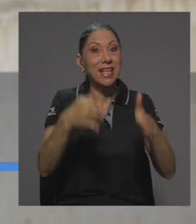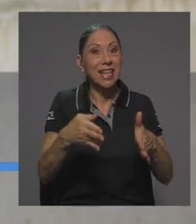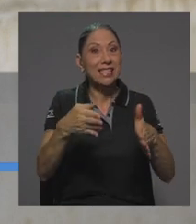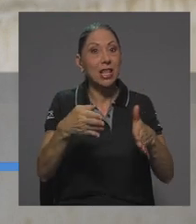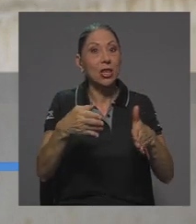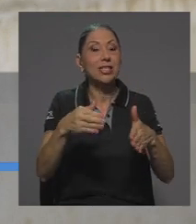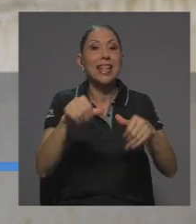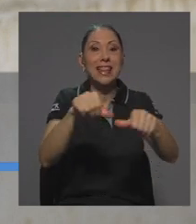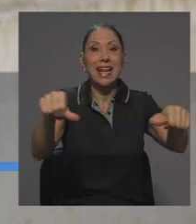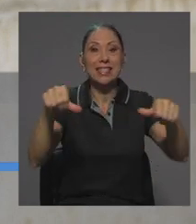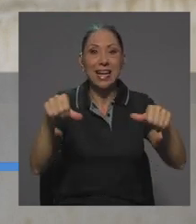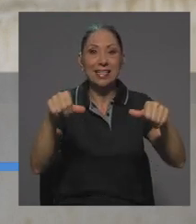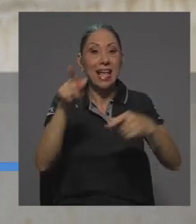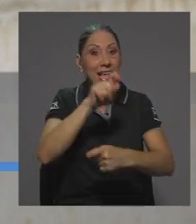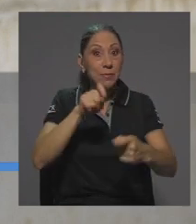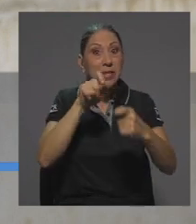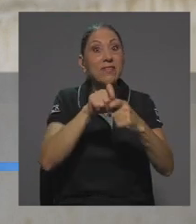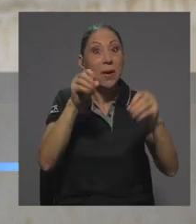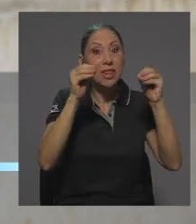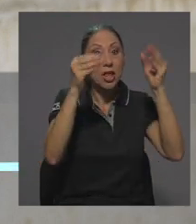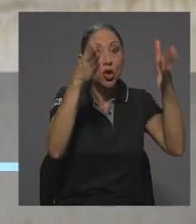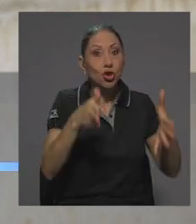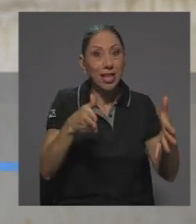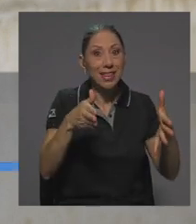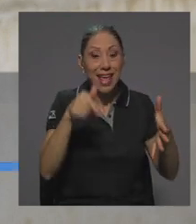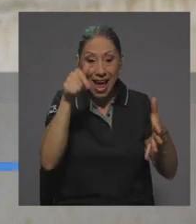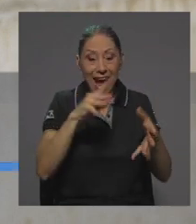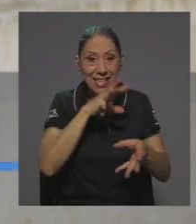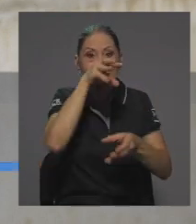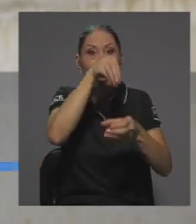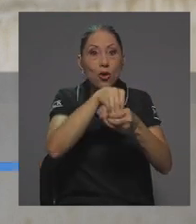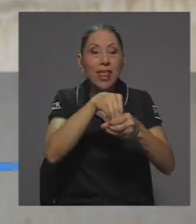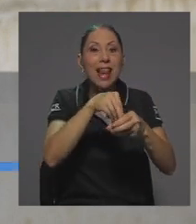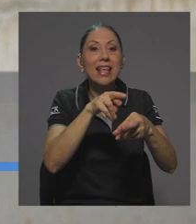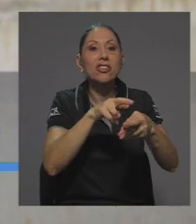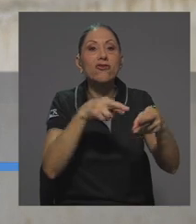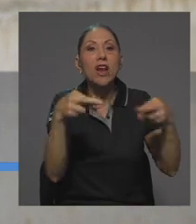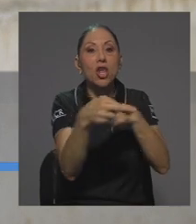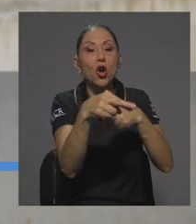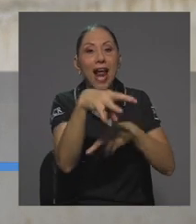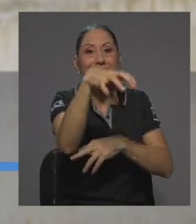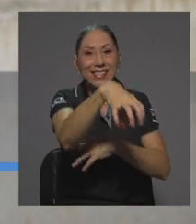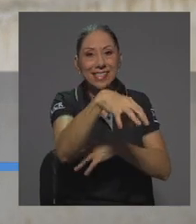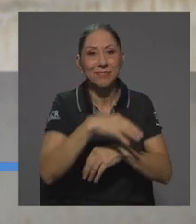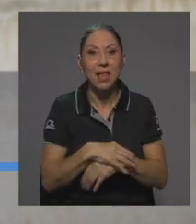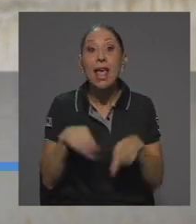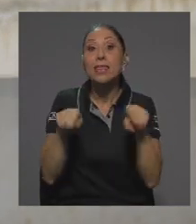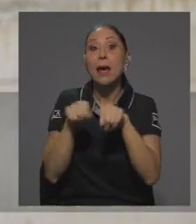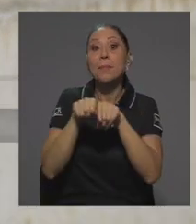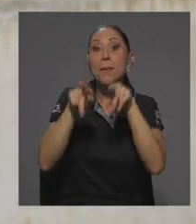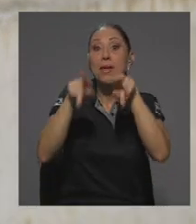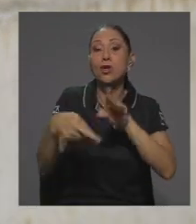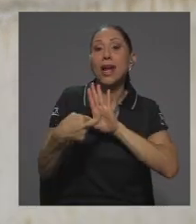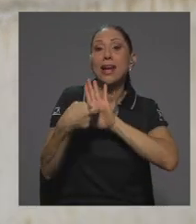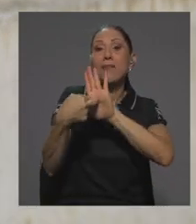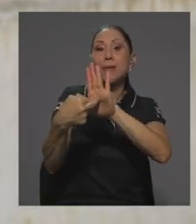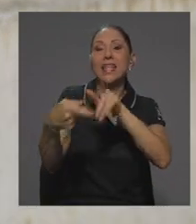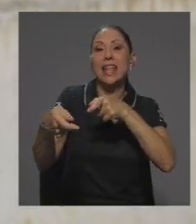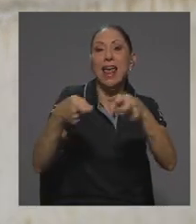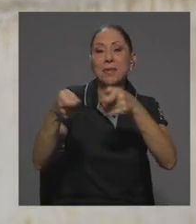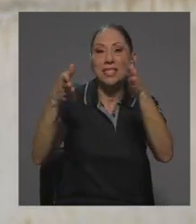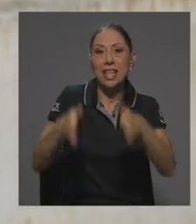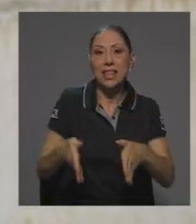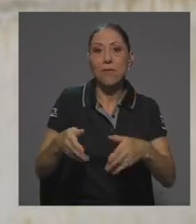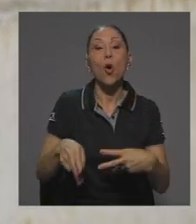de las áreas, específicamente el sector docente, ahí está incluida las sedes regionales. Luego tenemos la persona representante del sector administrativo,